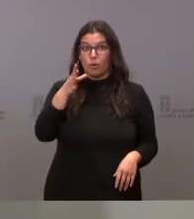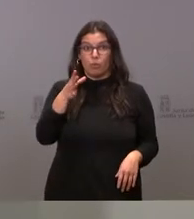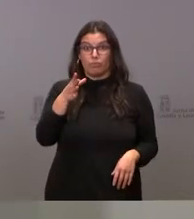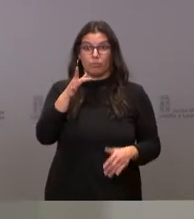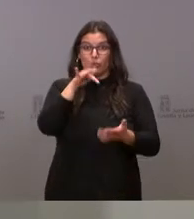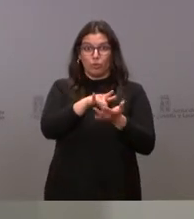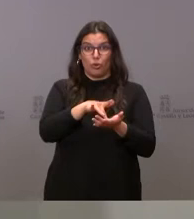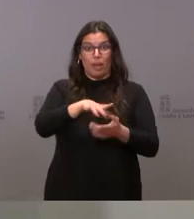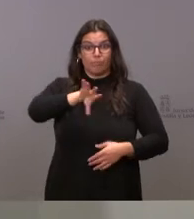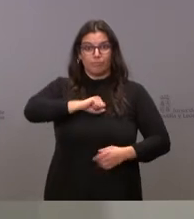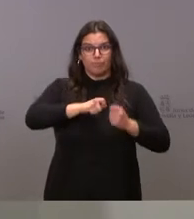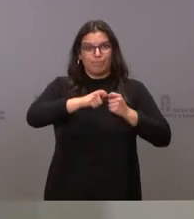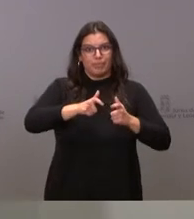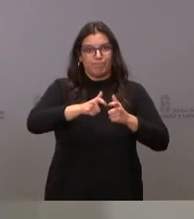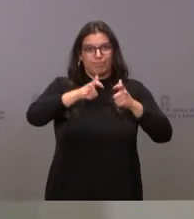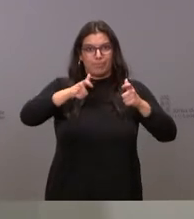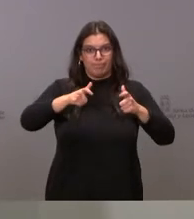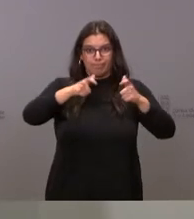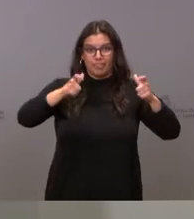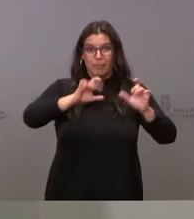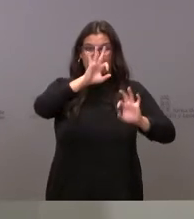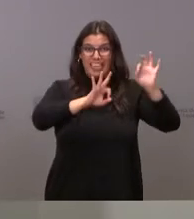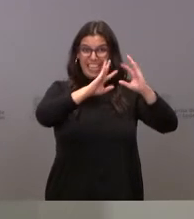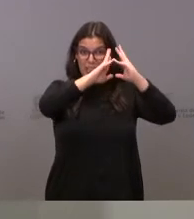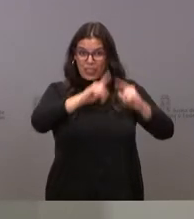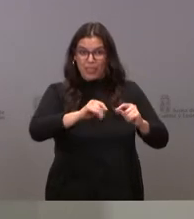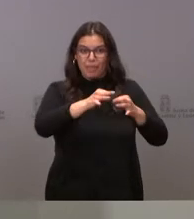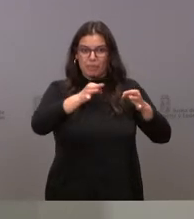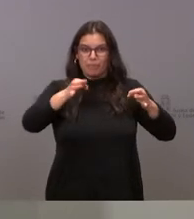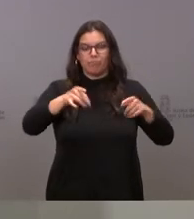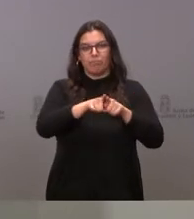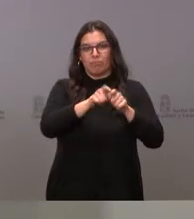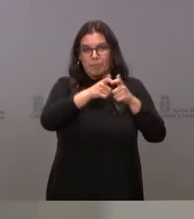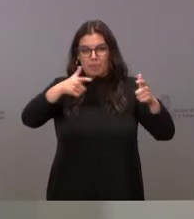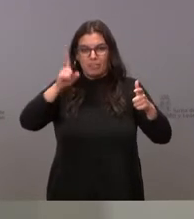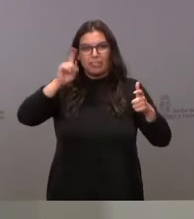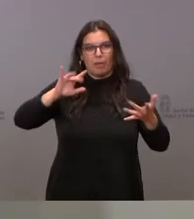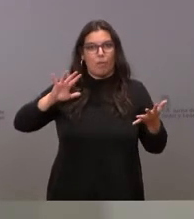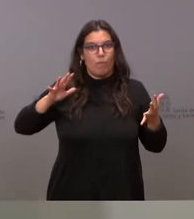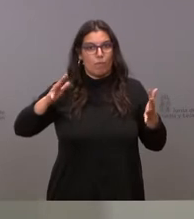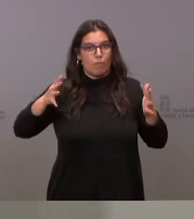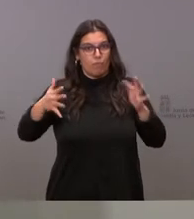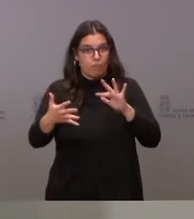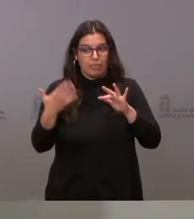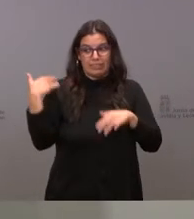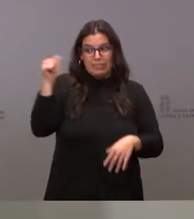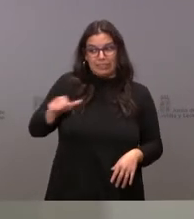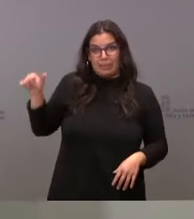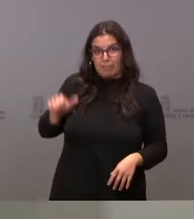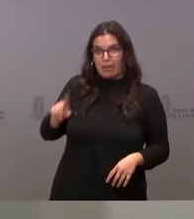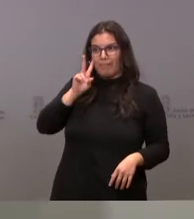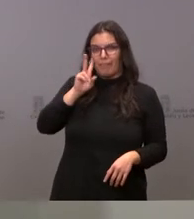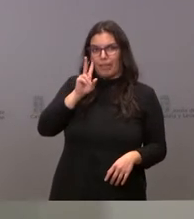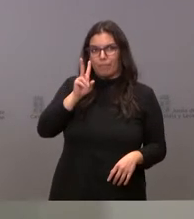que estamos teniendo de la incidencia y la evolución de la pandemia en estas últimas semanas. Estamos